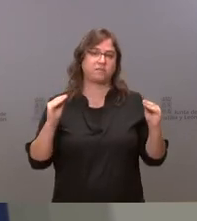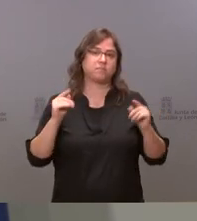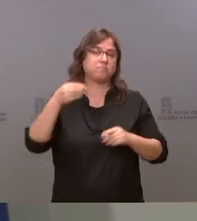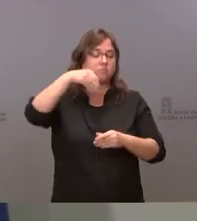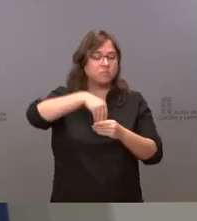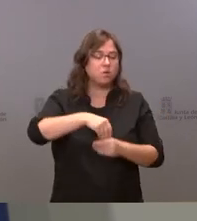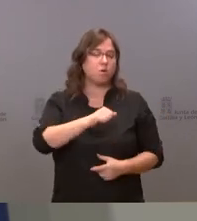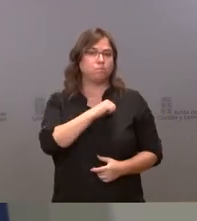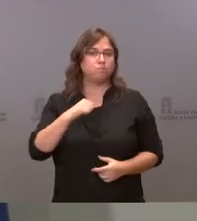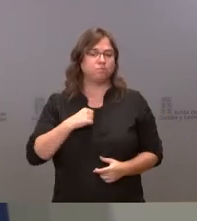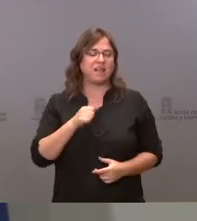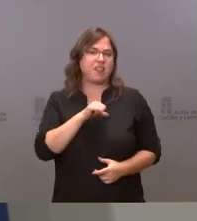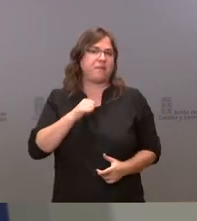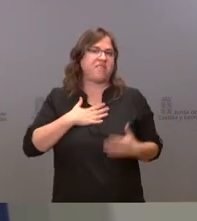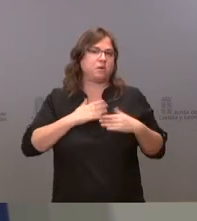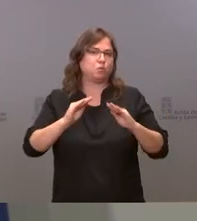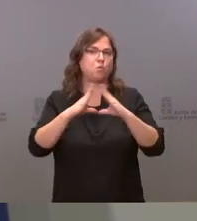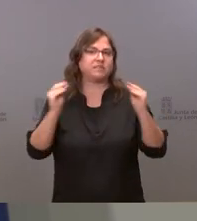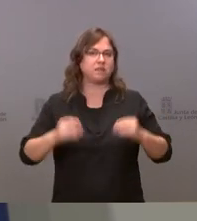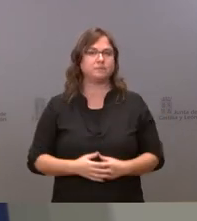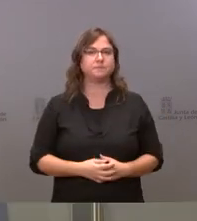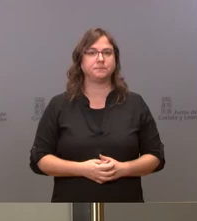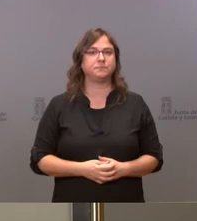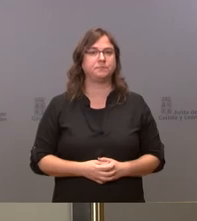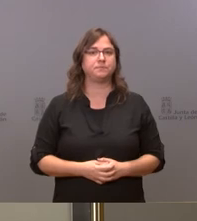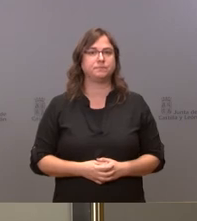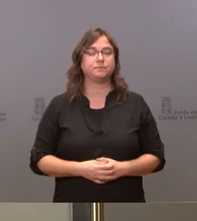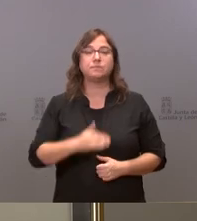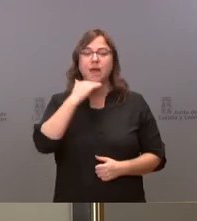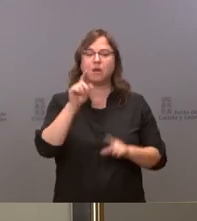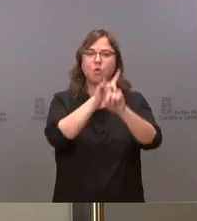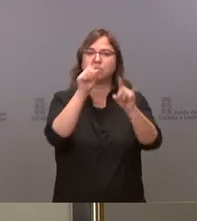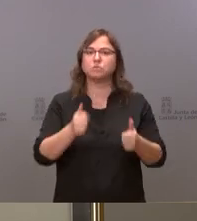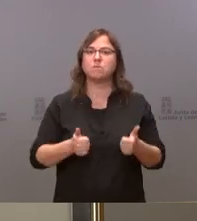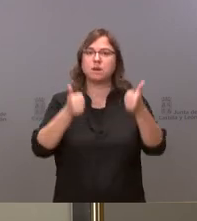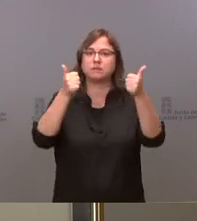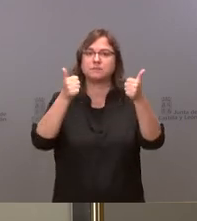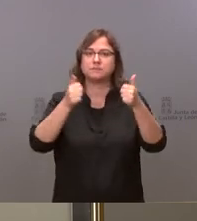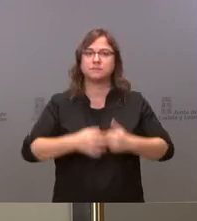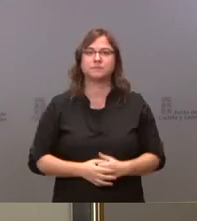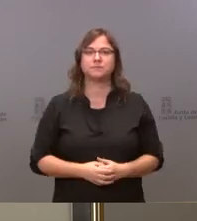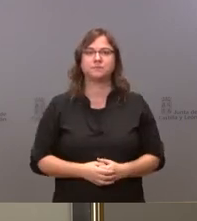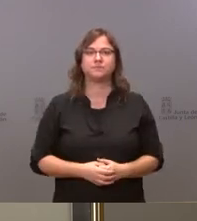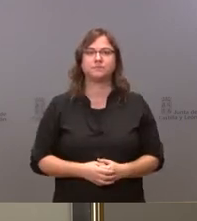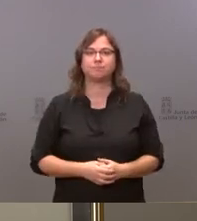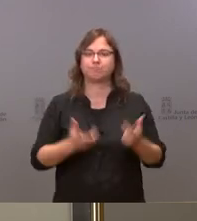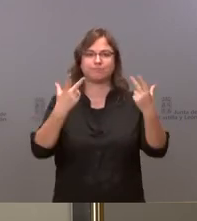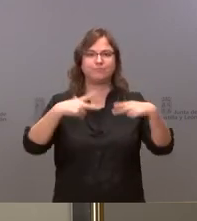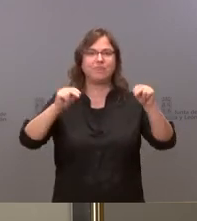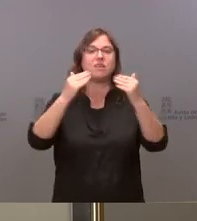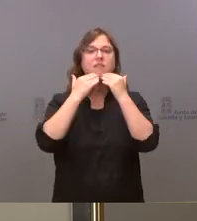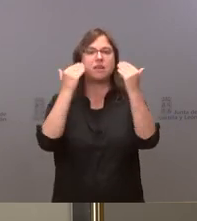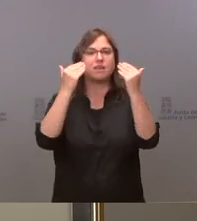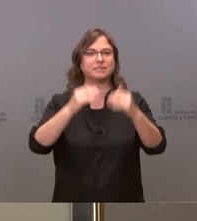de su autonomía y de su independencia de funcionamiento ¿Alguna pregunta más? Terminamos aquí gracias